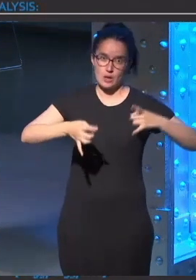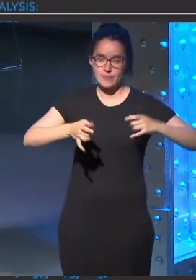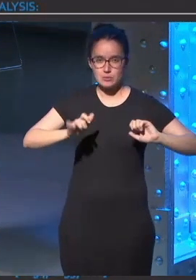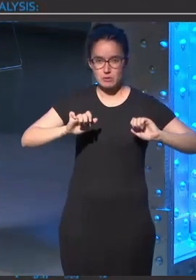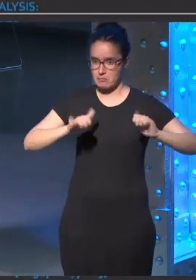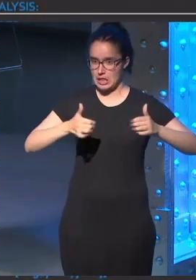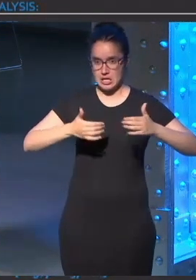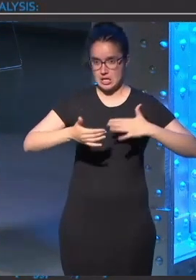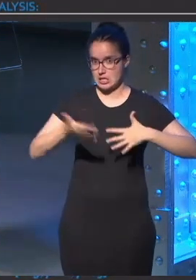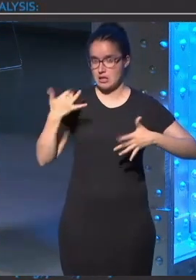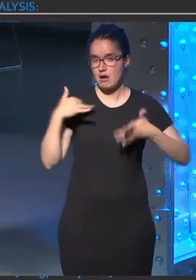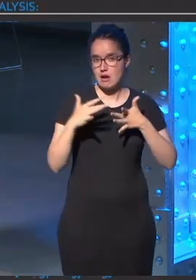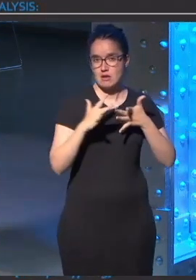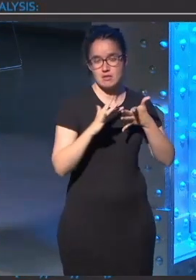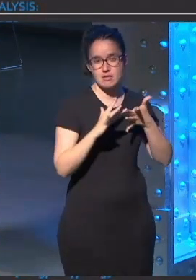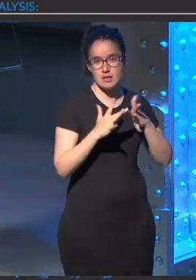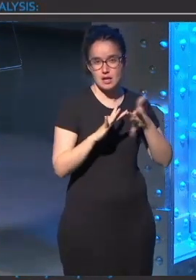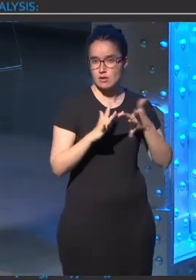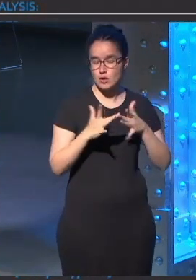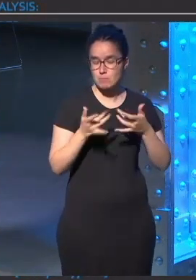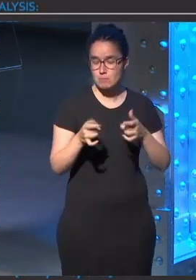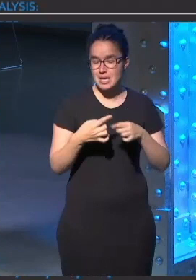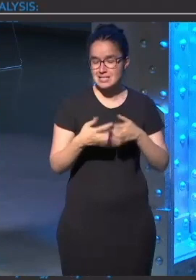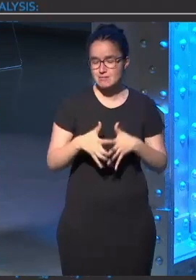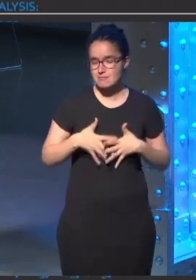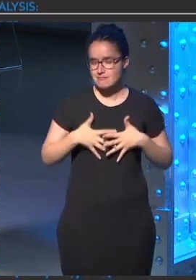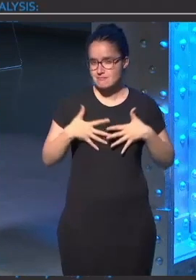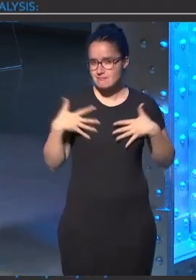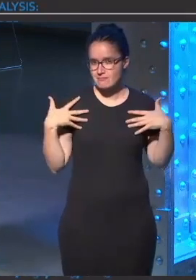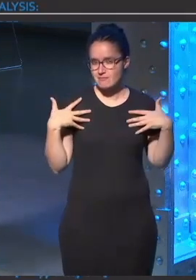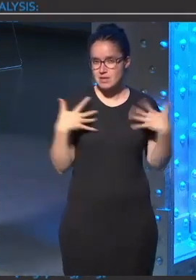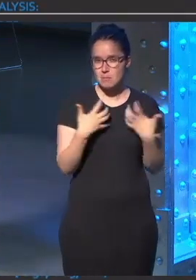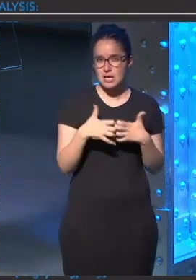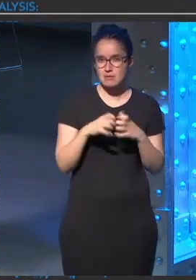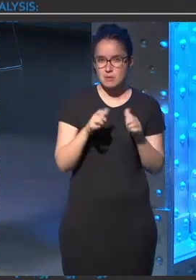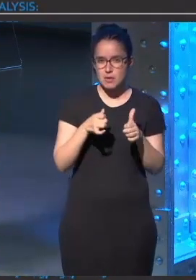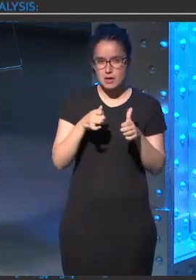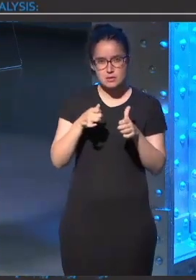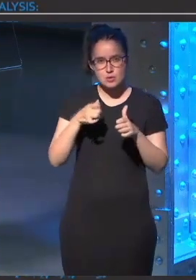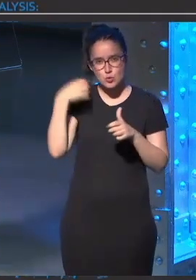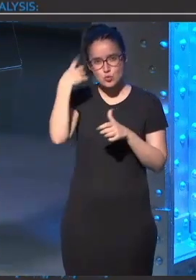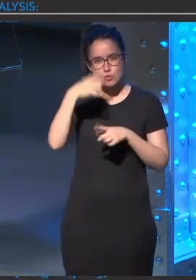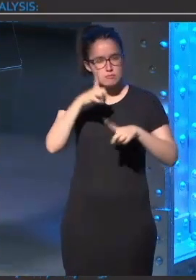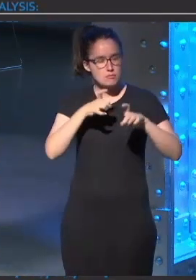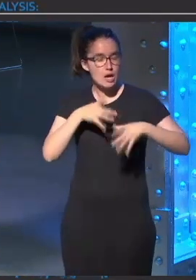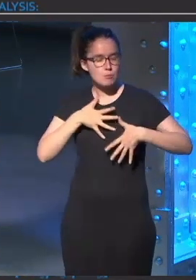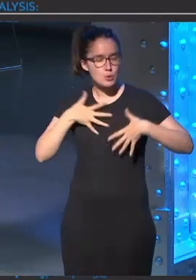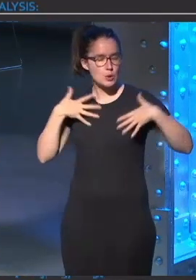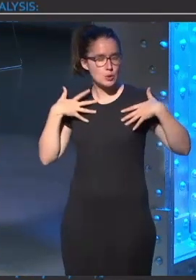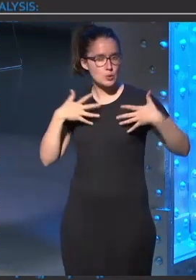a ver interacciones que son mucho más emocionales, donde las máquinas van a empezar a decodificar nuestras emociones.